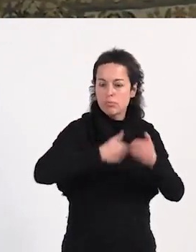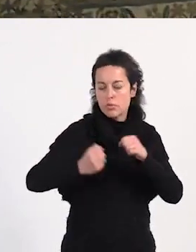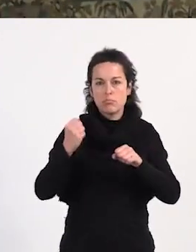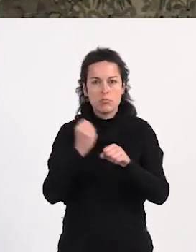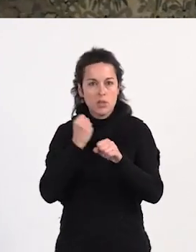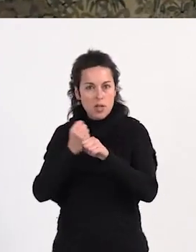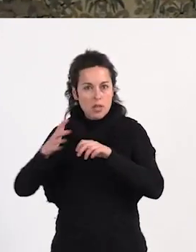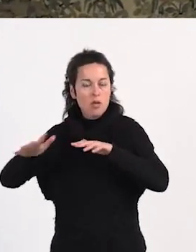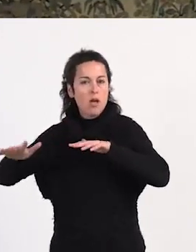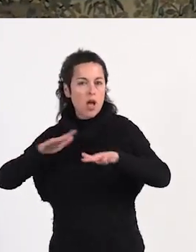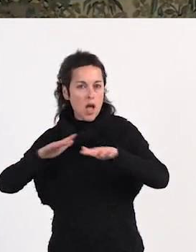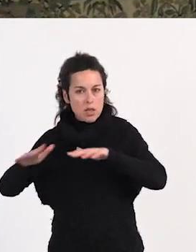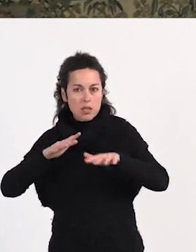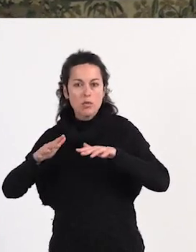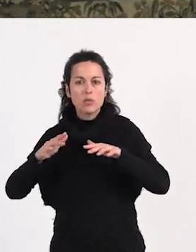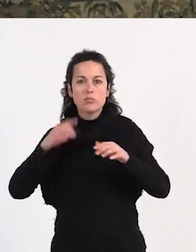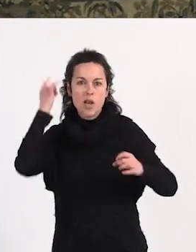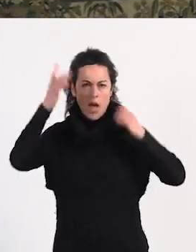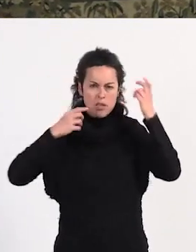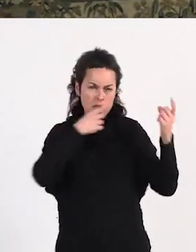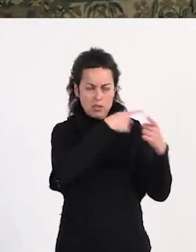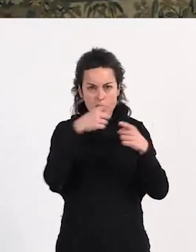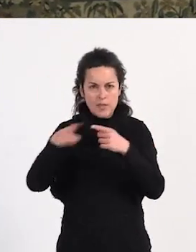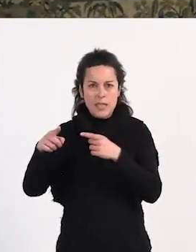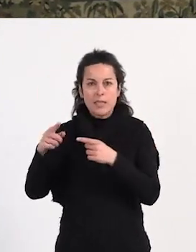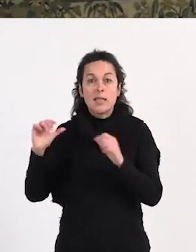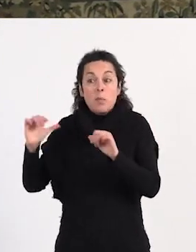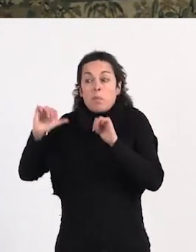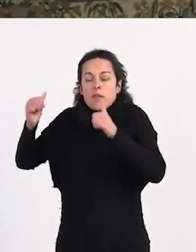activamente en diferentes actividades desde el año 2015.